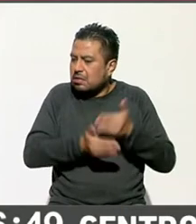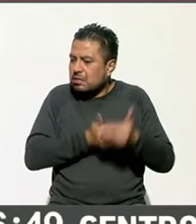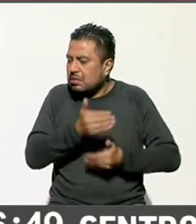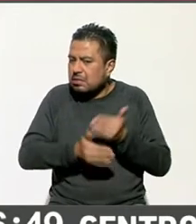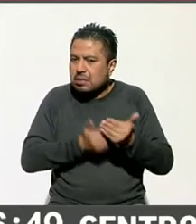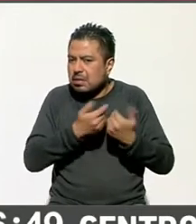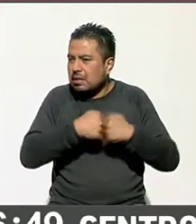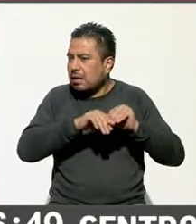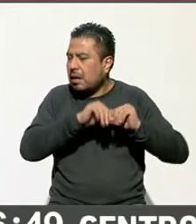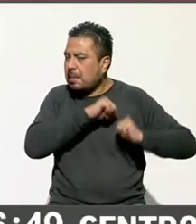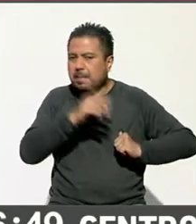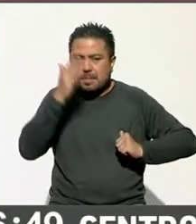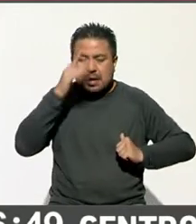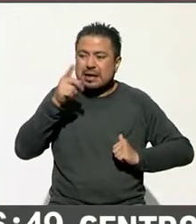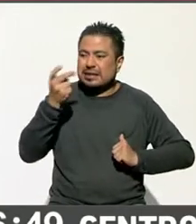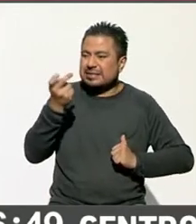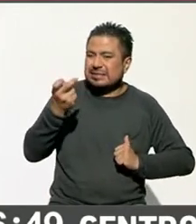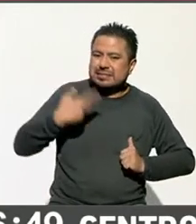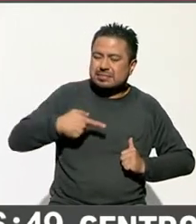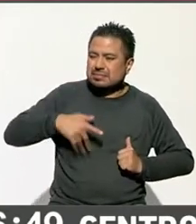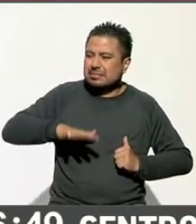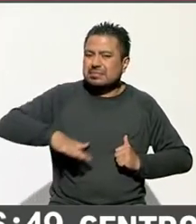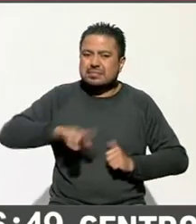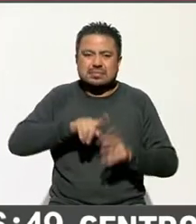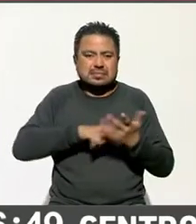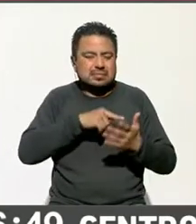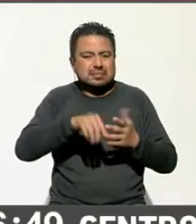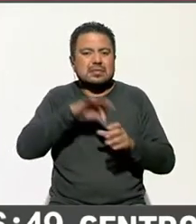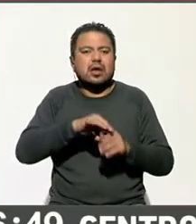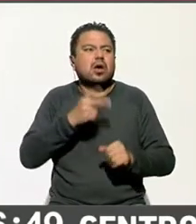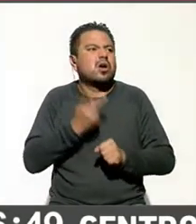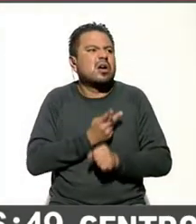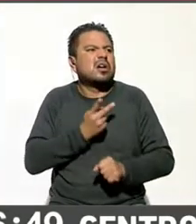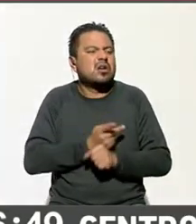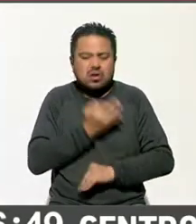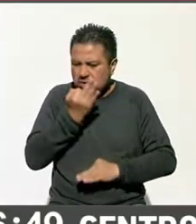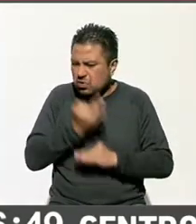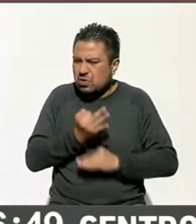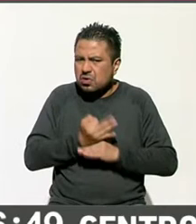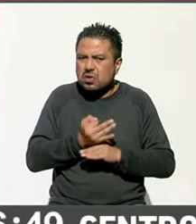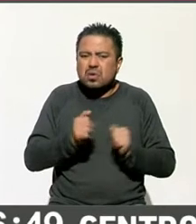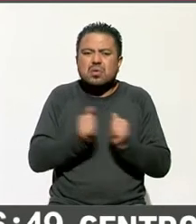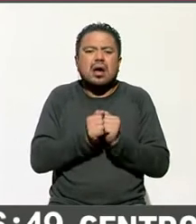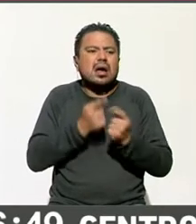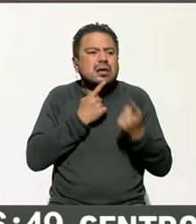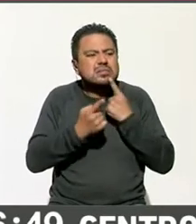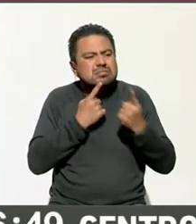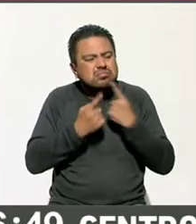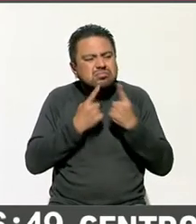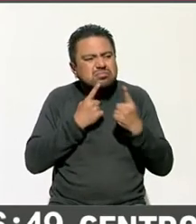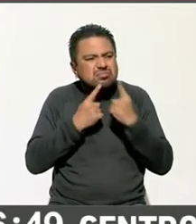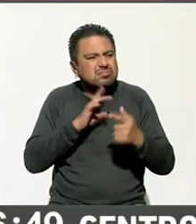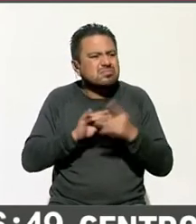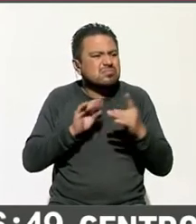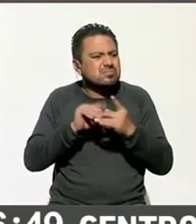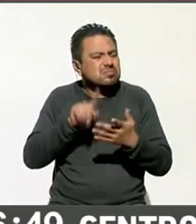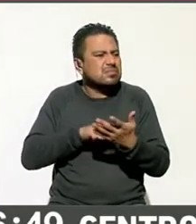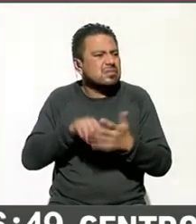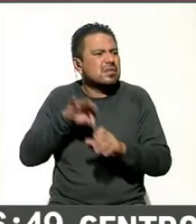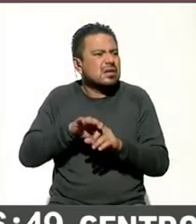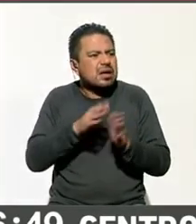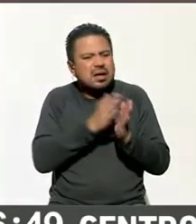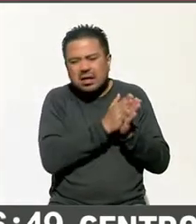entre los electores. Ahora bien, ¿qué es lo que pasa cuando ya lo vemos por preferencia electoral?